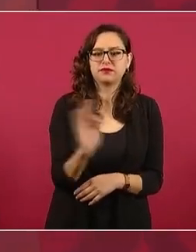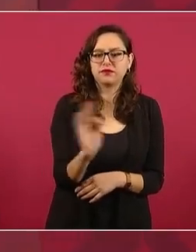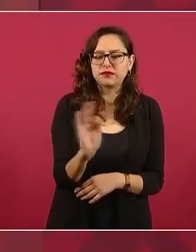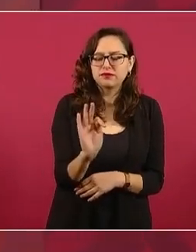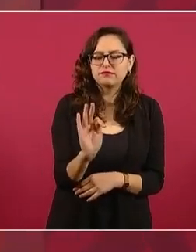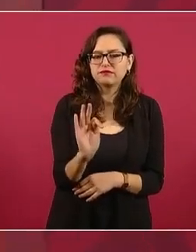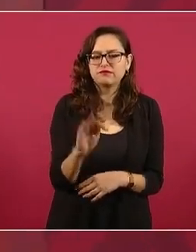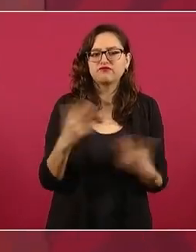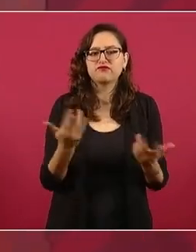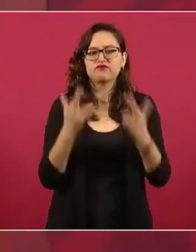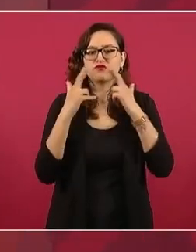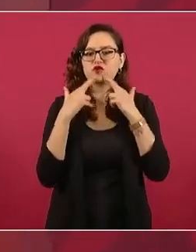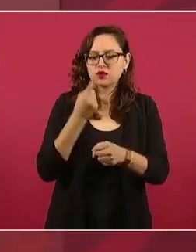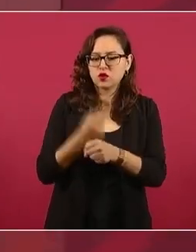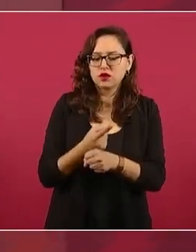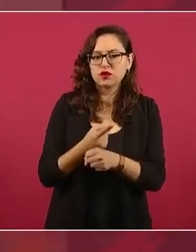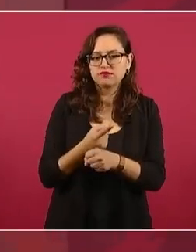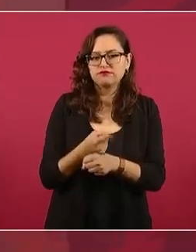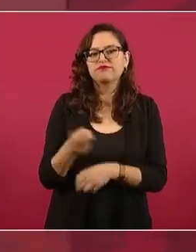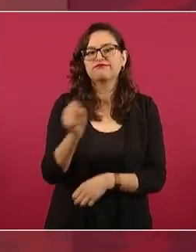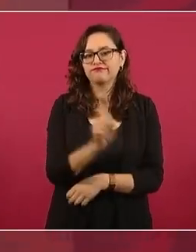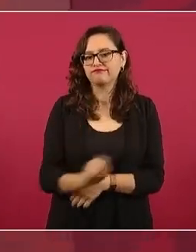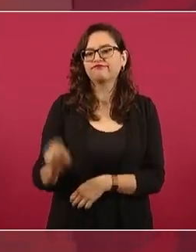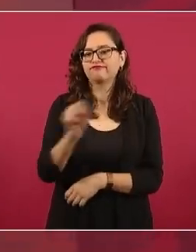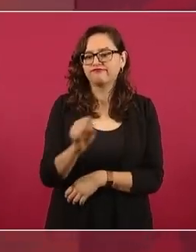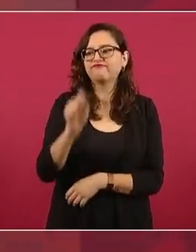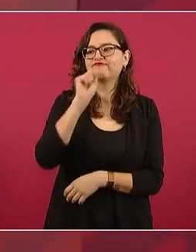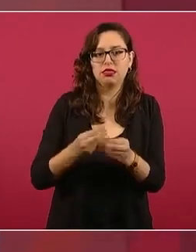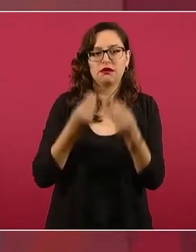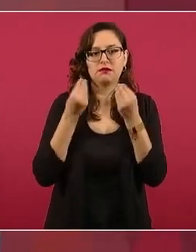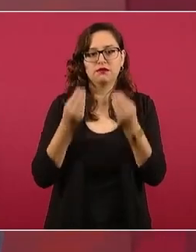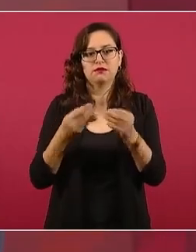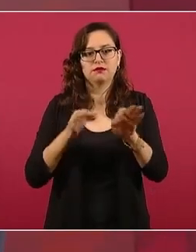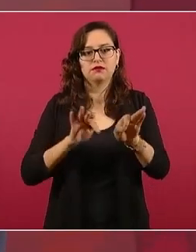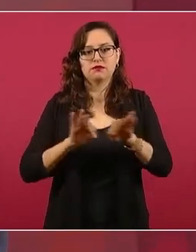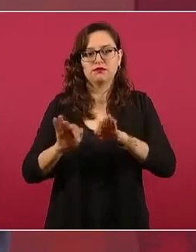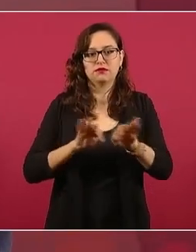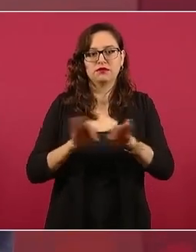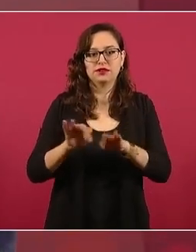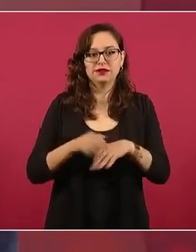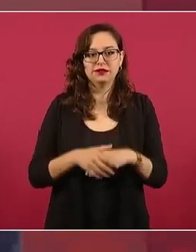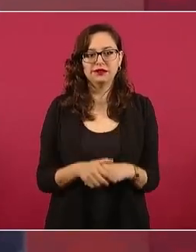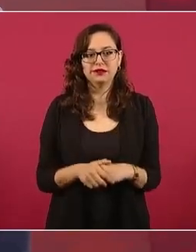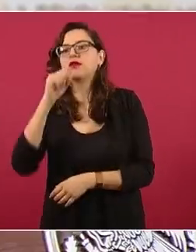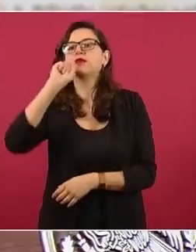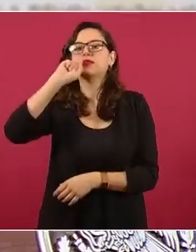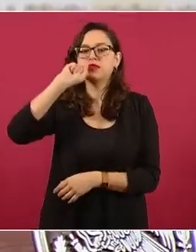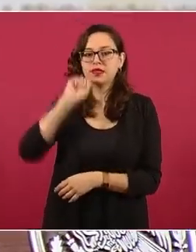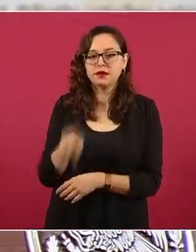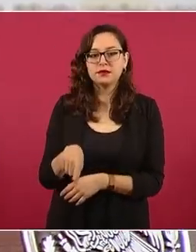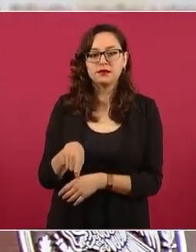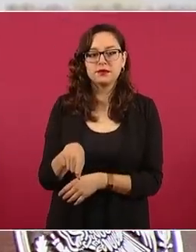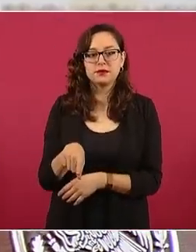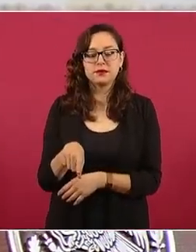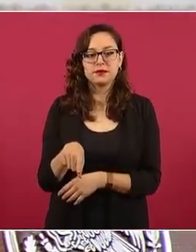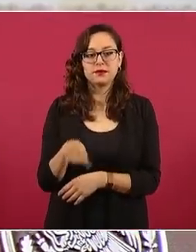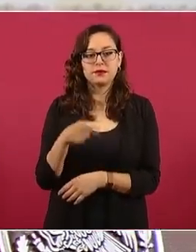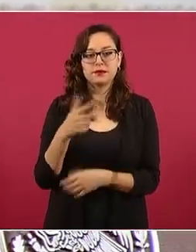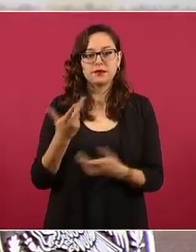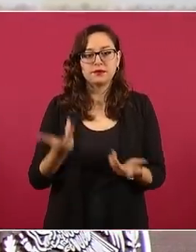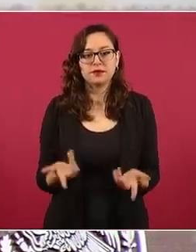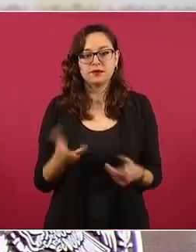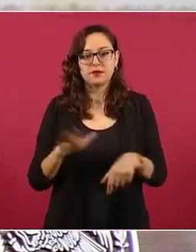tengamos reuniones los sábados para que no se nos acumule tanto. Seguridad de conferencias, sí. Si les damos